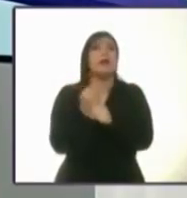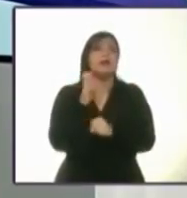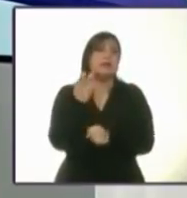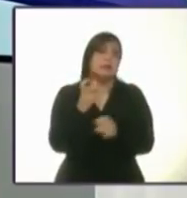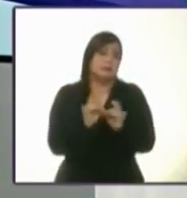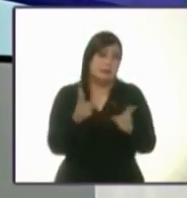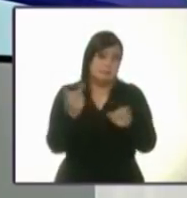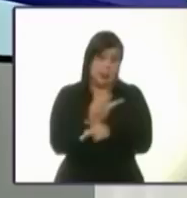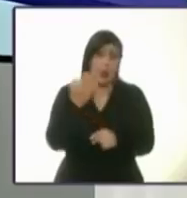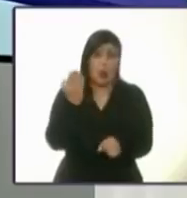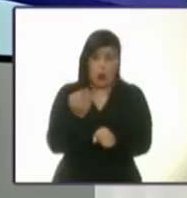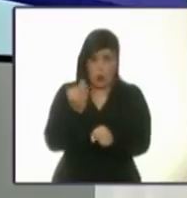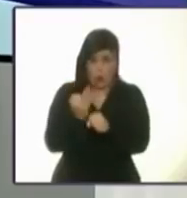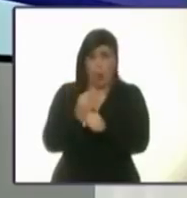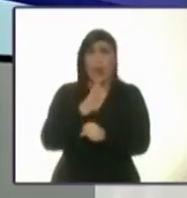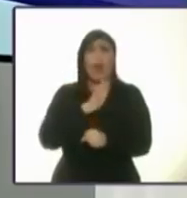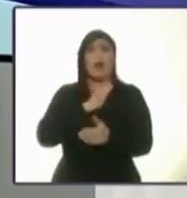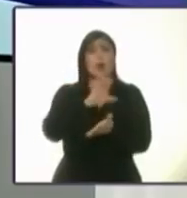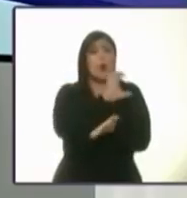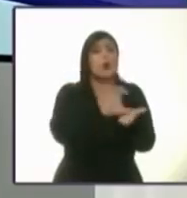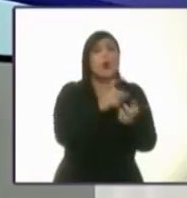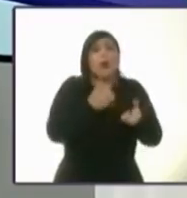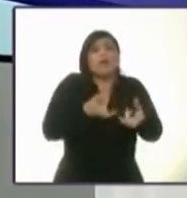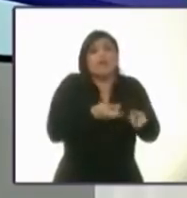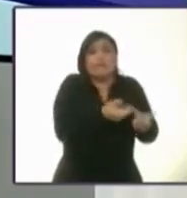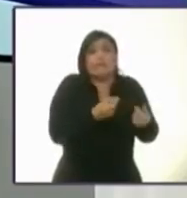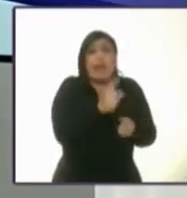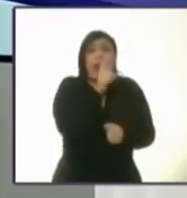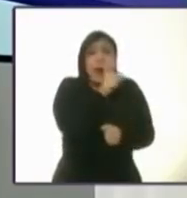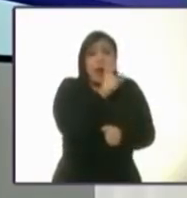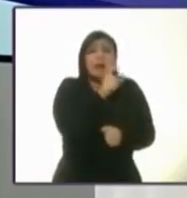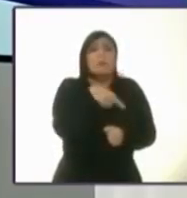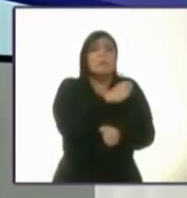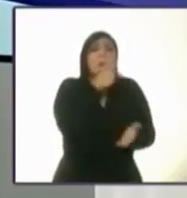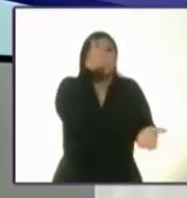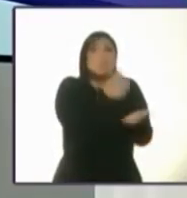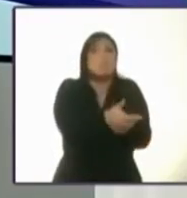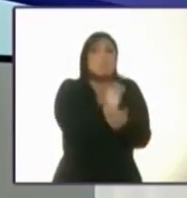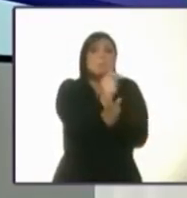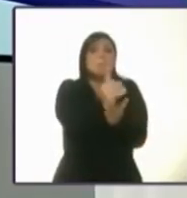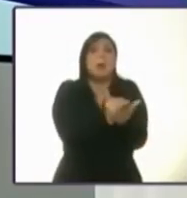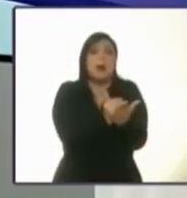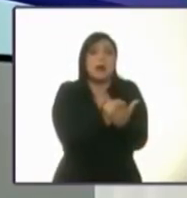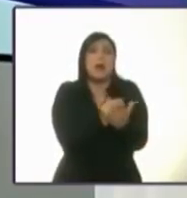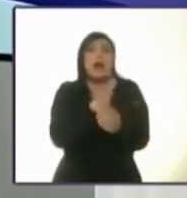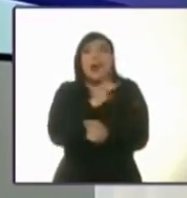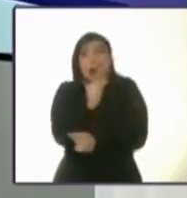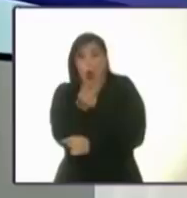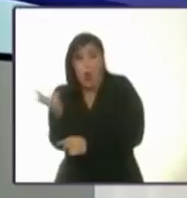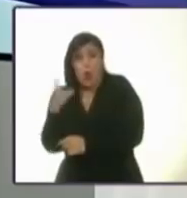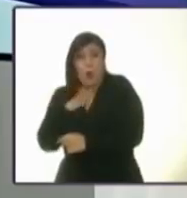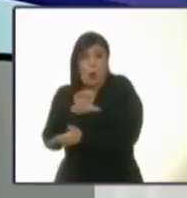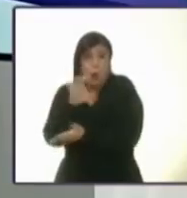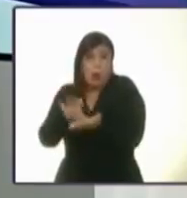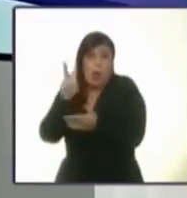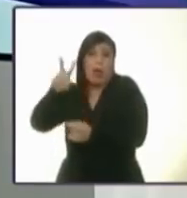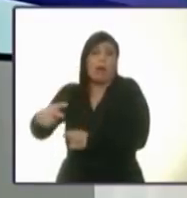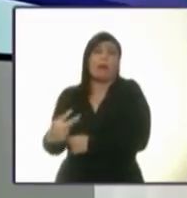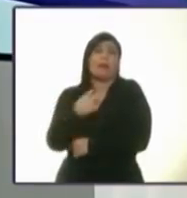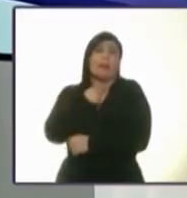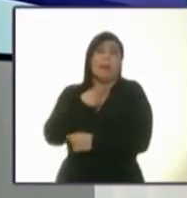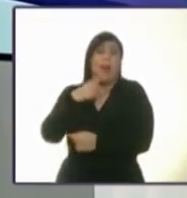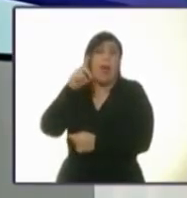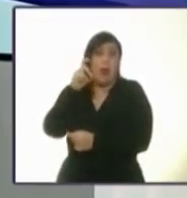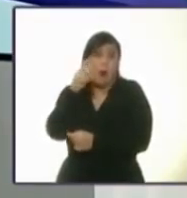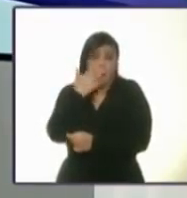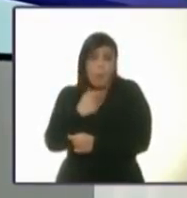tenemos colonias que gastan demasiada agua y sin embargo no pagan lo que deberían. Hay colonias que no tienen agua y que tienen